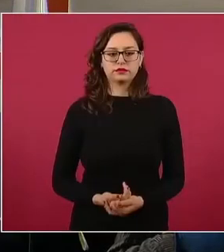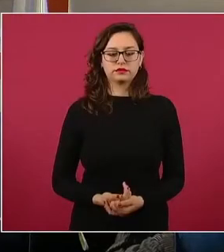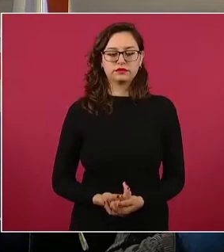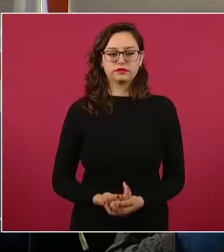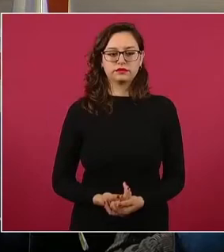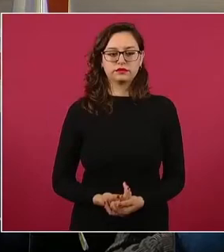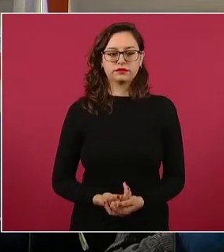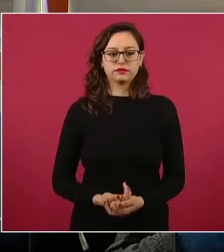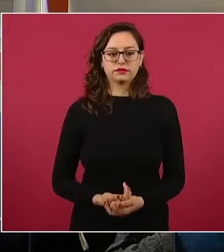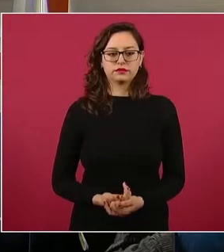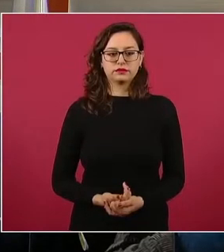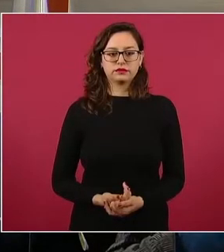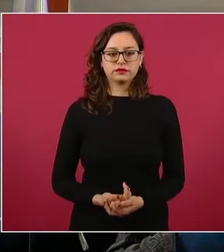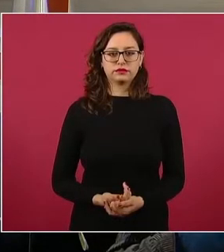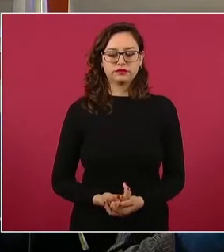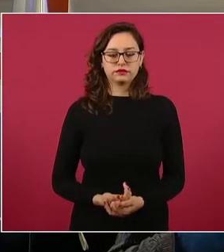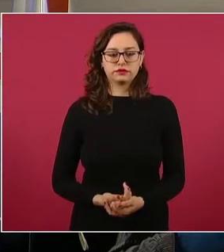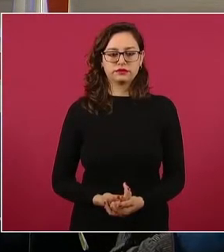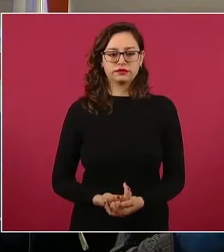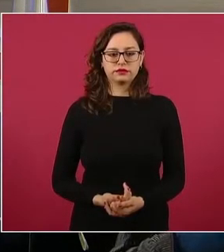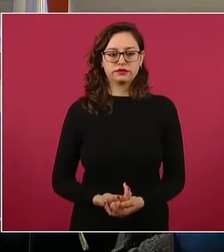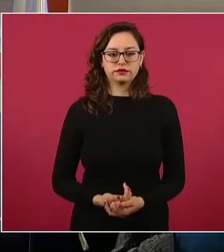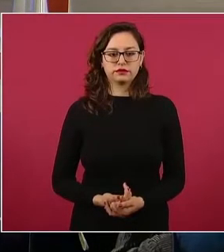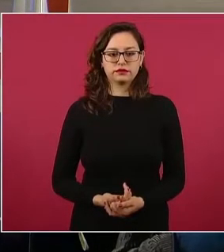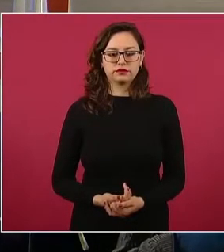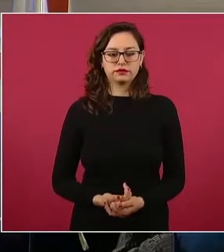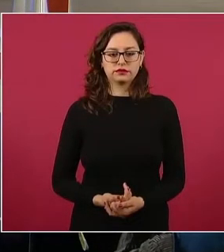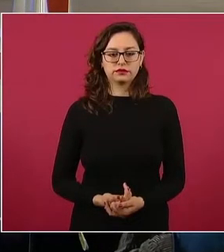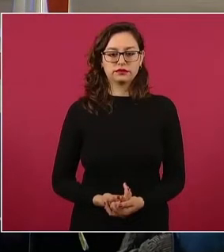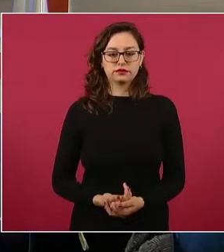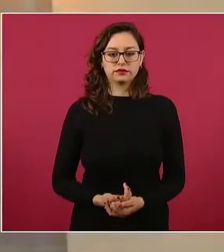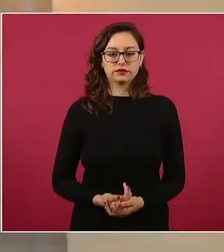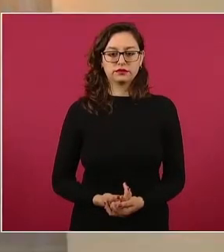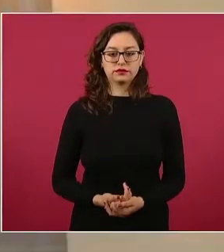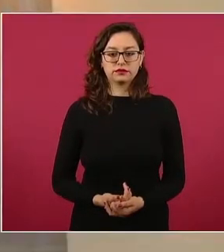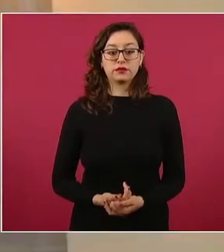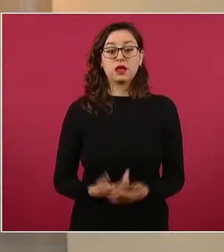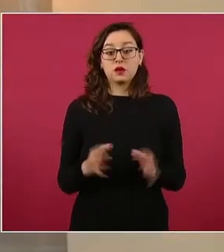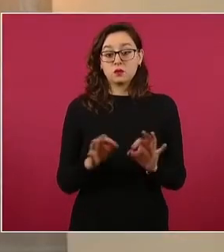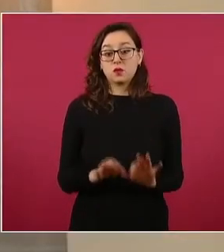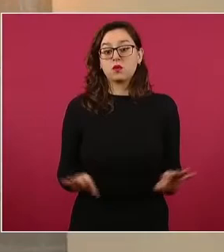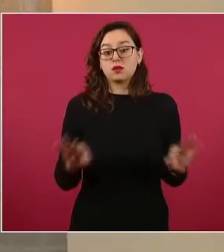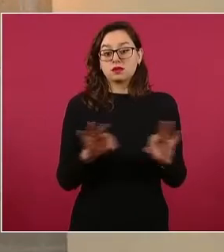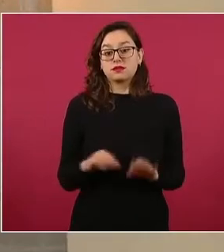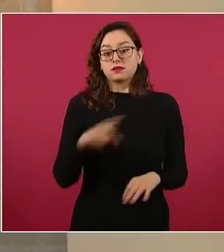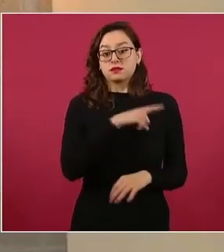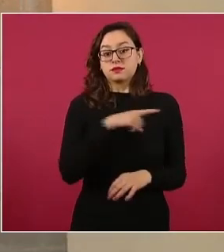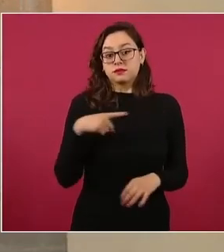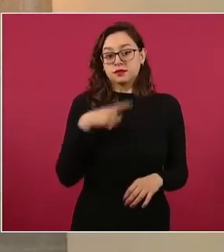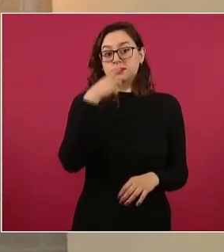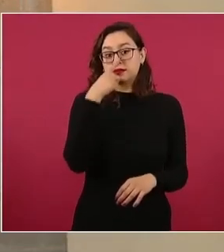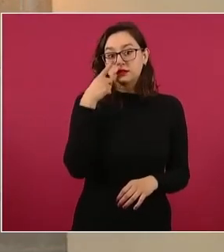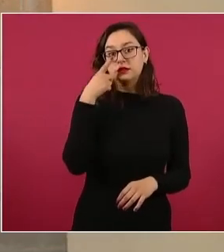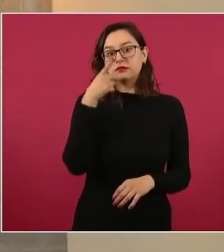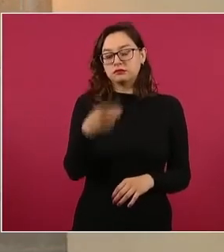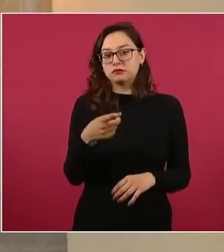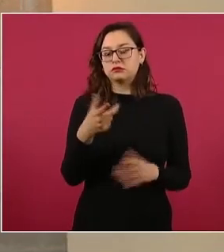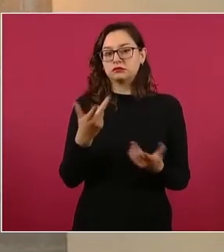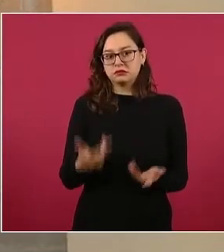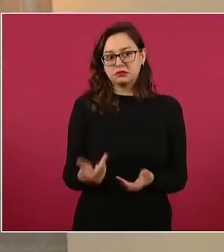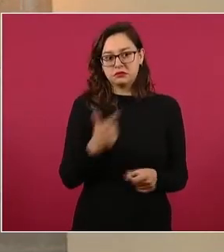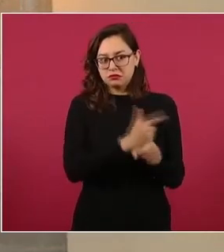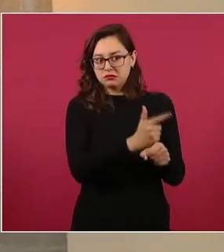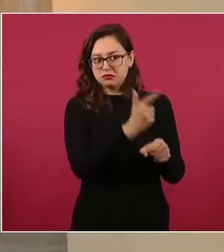mil dosis. Siguiente. Pero aquí es importante subrayar todo el esfuerzo y todo el despliegue.